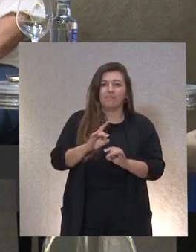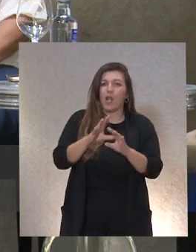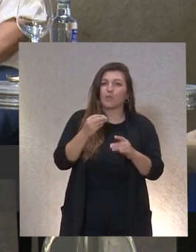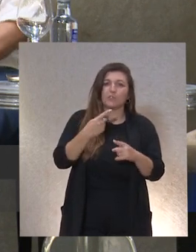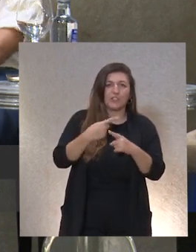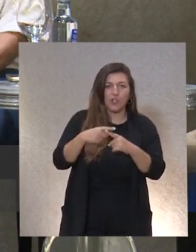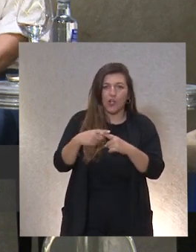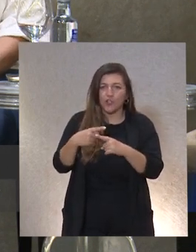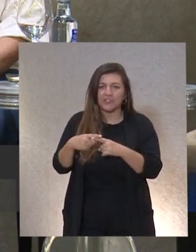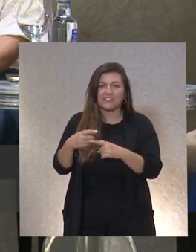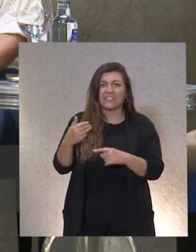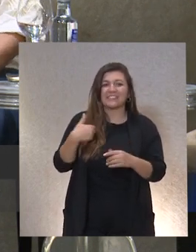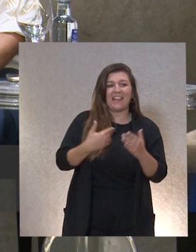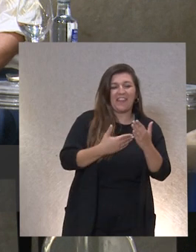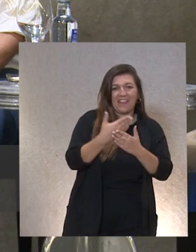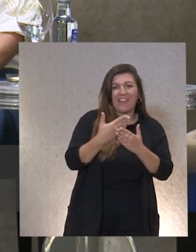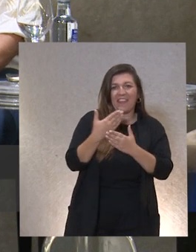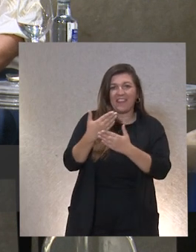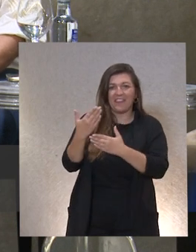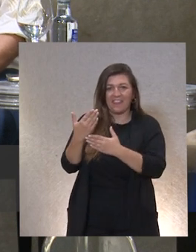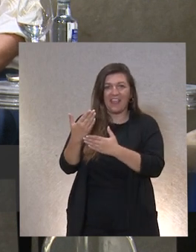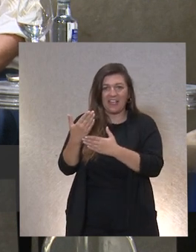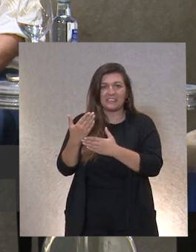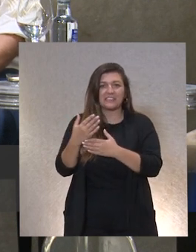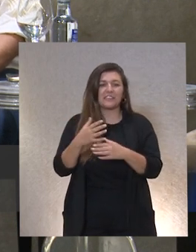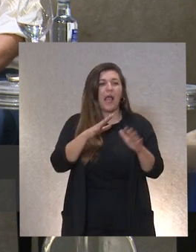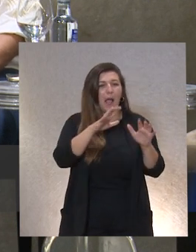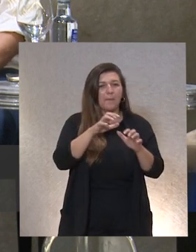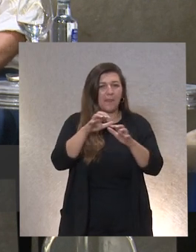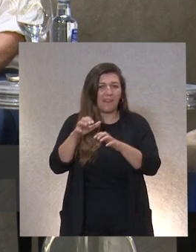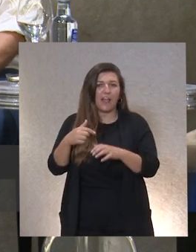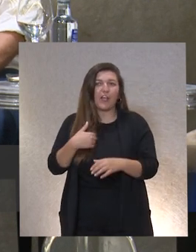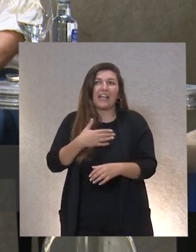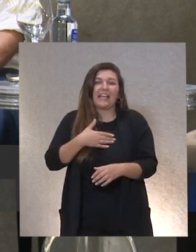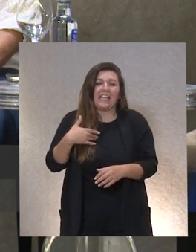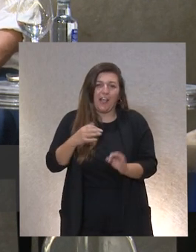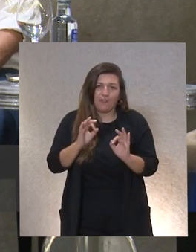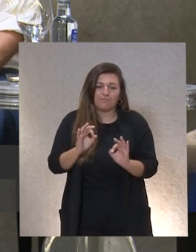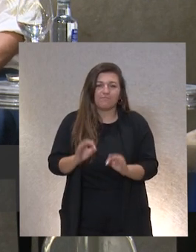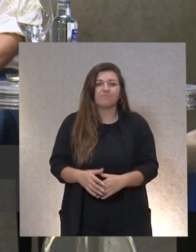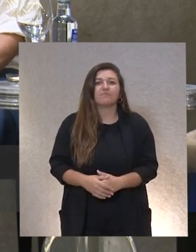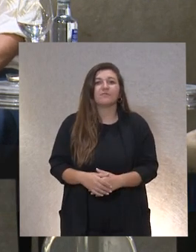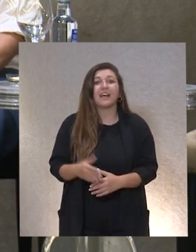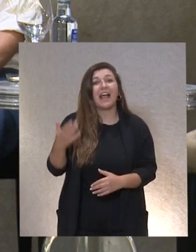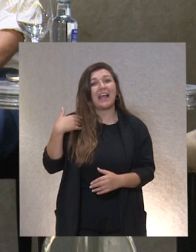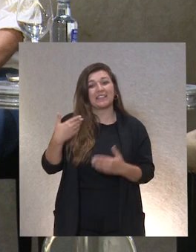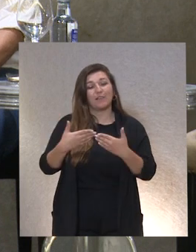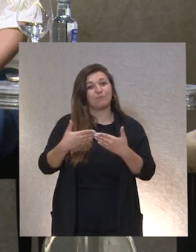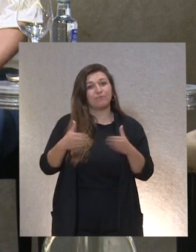cosas que se han ido diciendo estos días que van a tener aquí un aterrizaje y espero que sea así yo en la inauguración dije